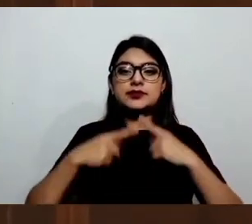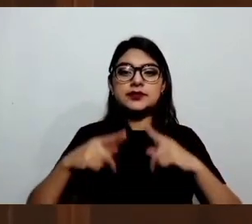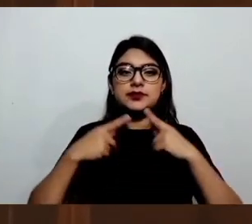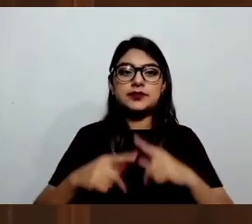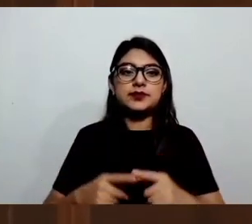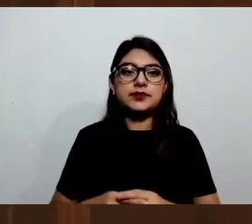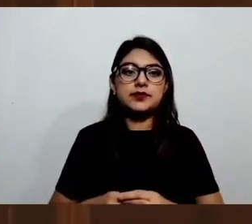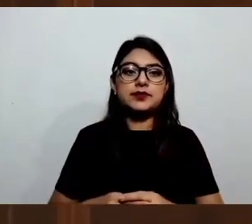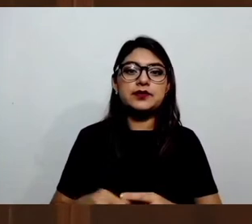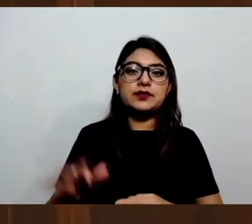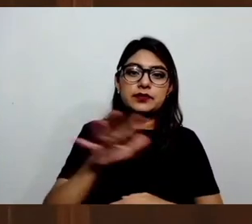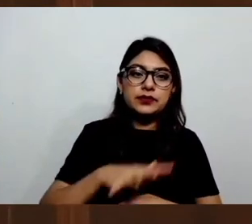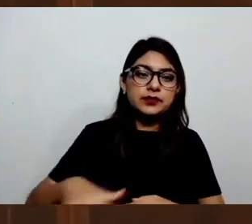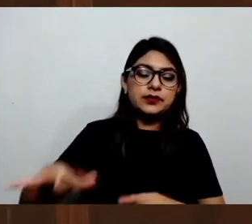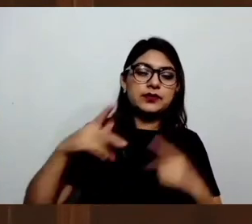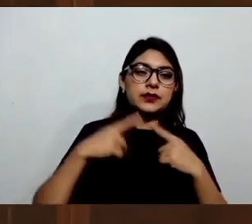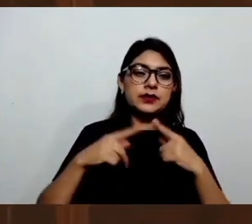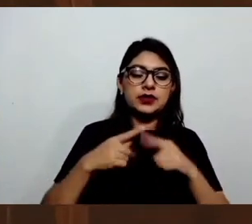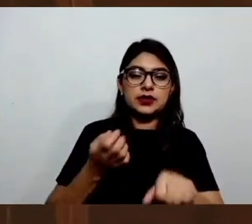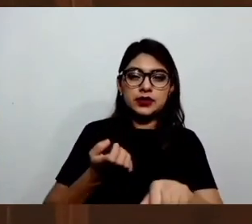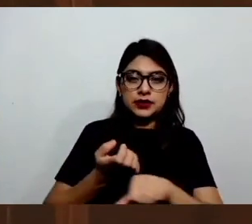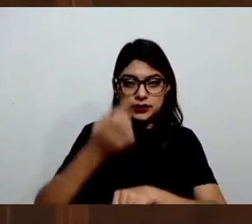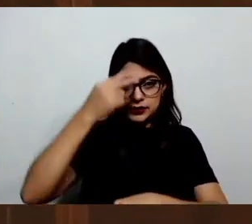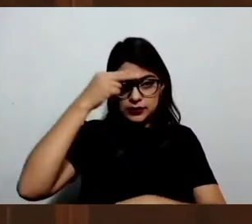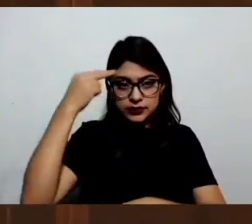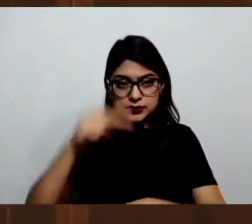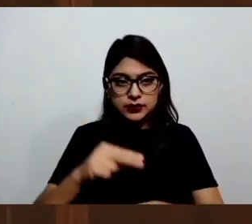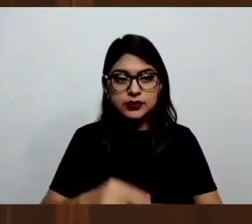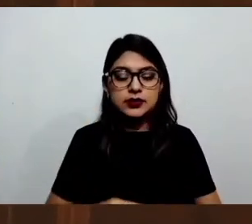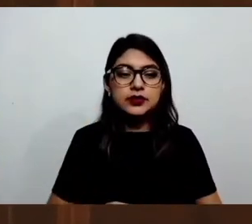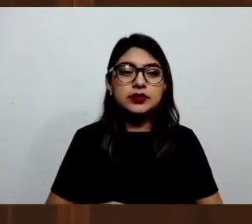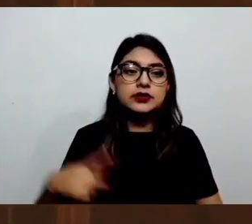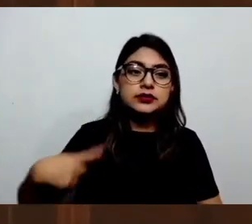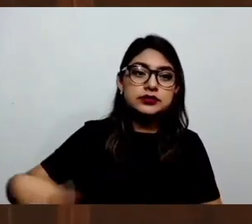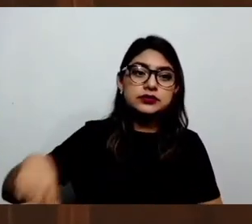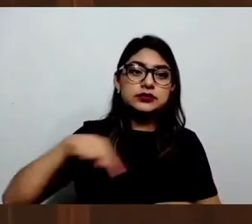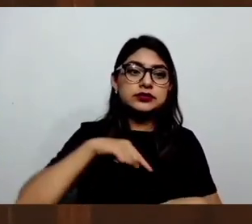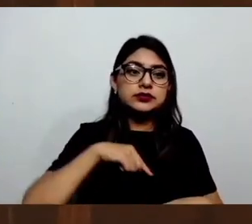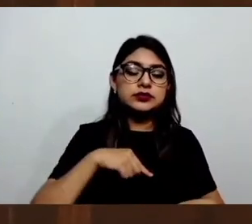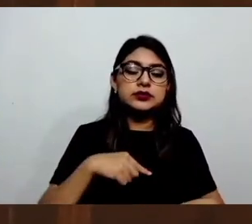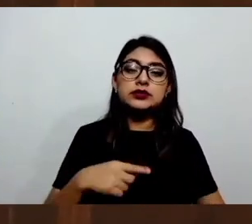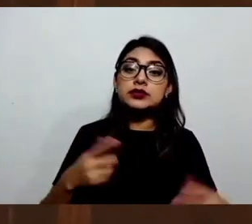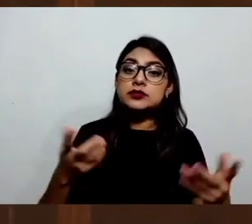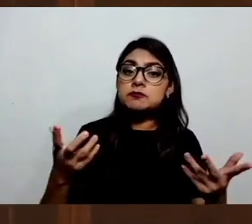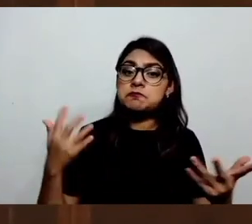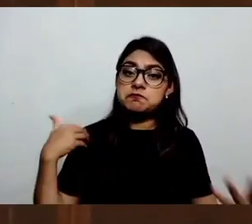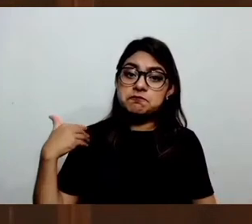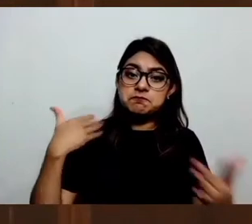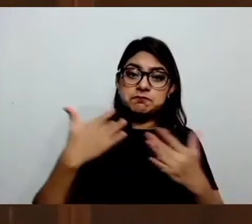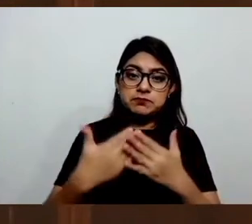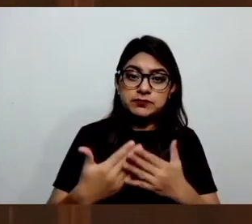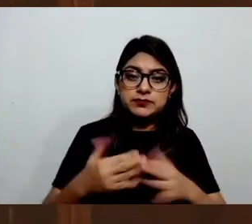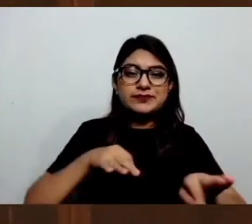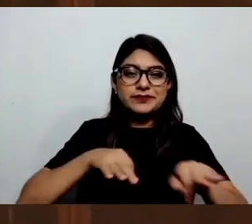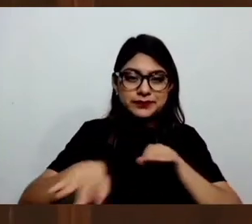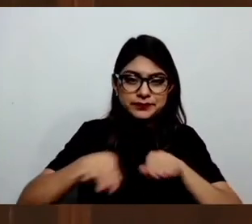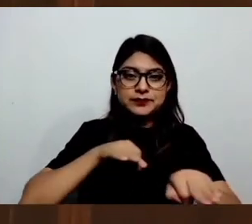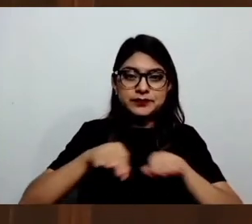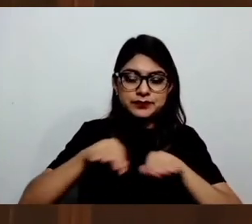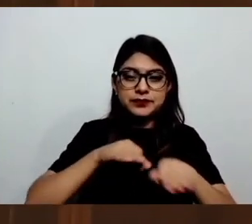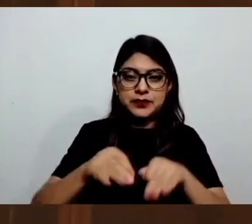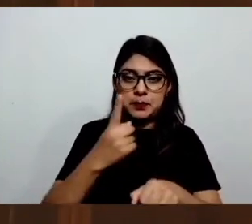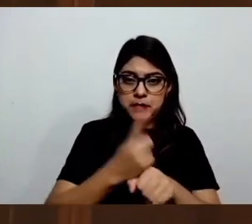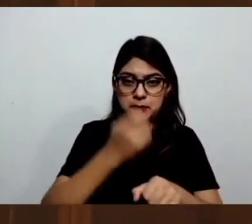del Estado de México. Y lo que hemos hecho durante este primer periodo ha sido el mejor de los